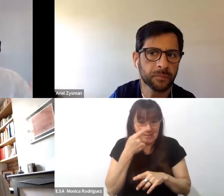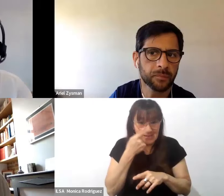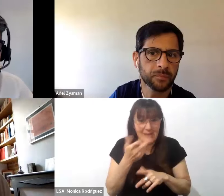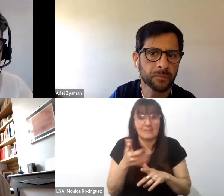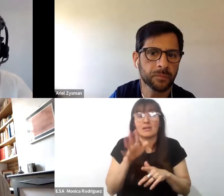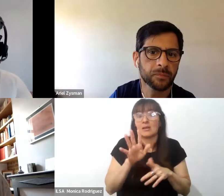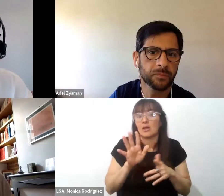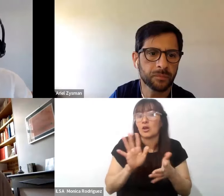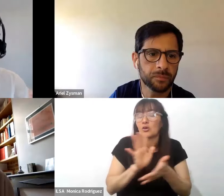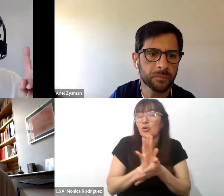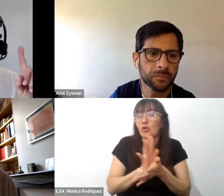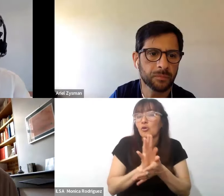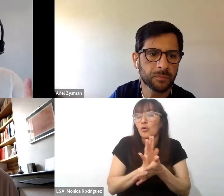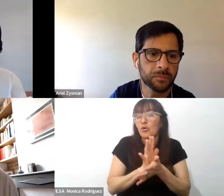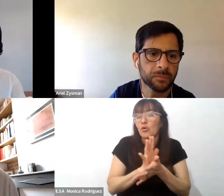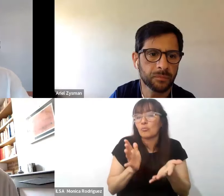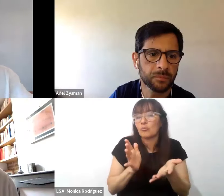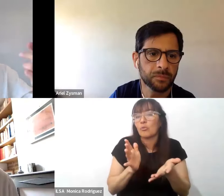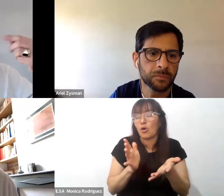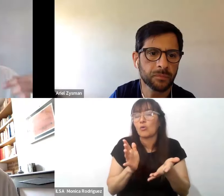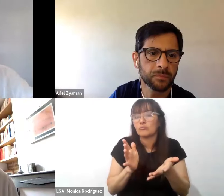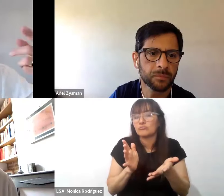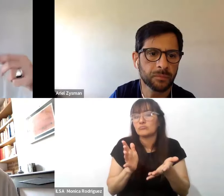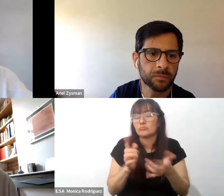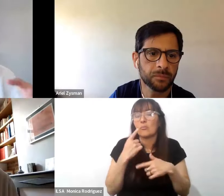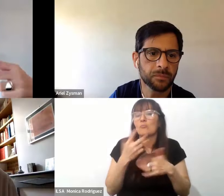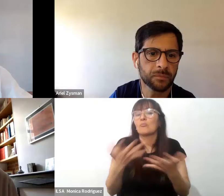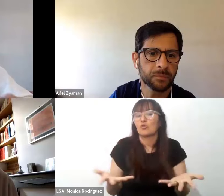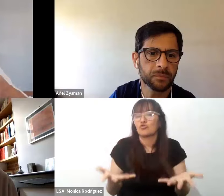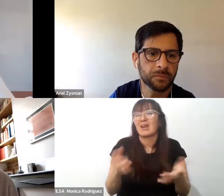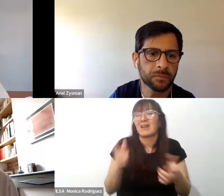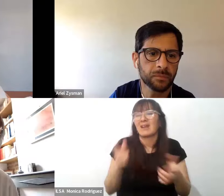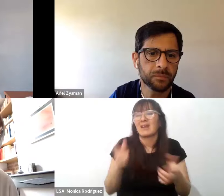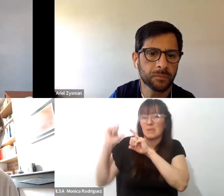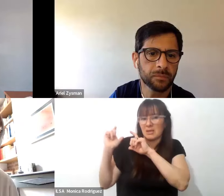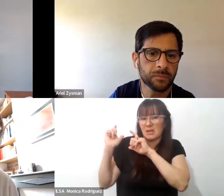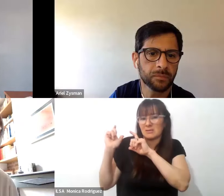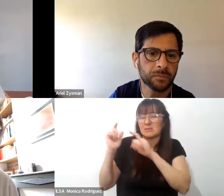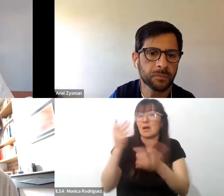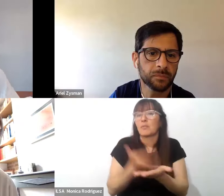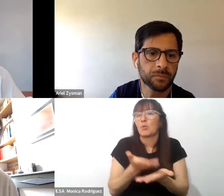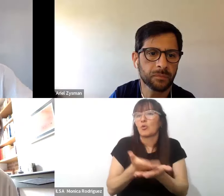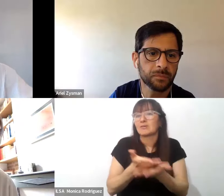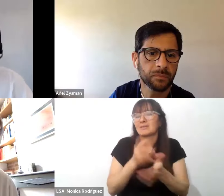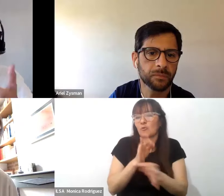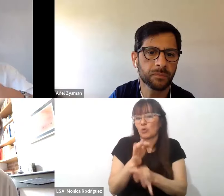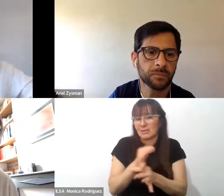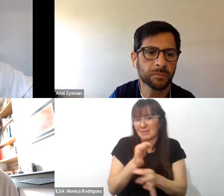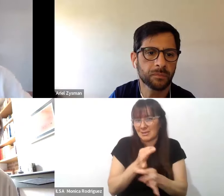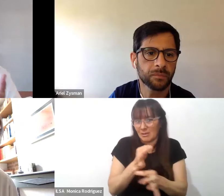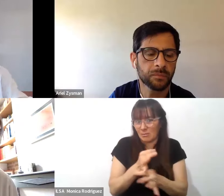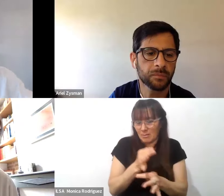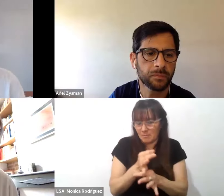de tornar públicamente disponible la experiencia de llevar adelante una propuesta educativa este